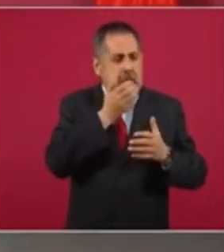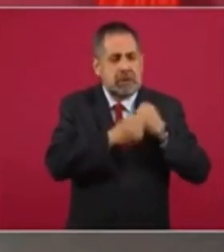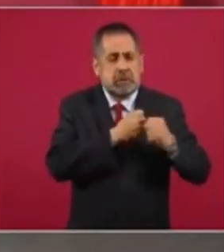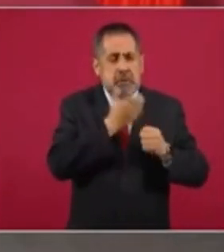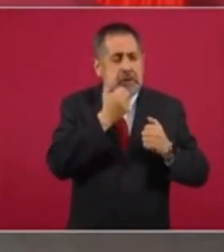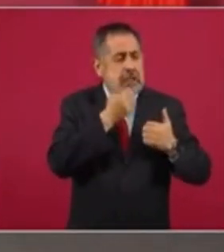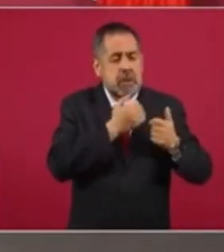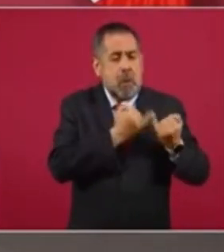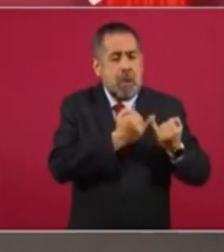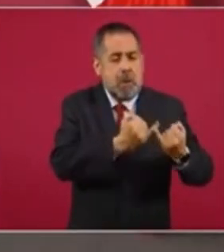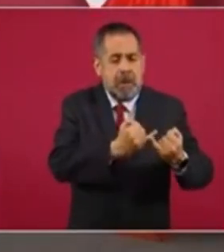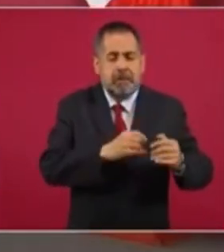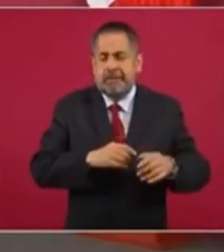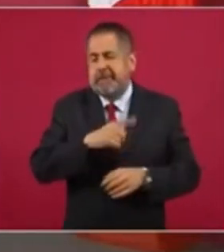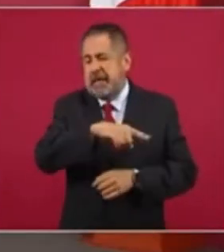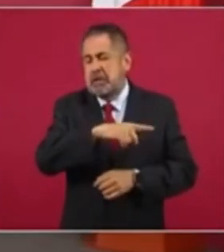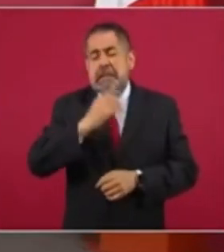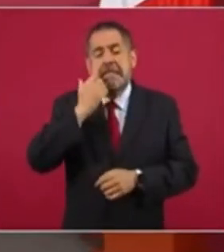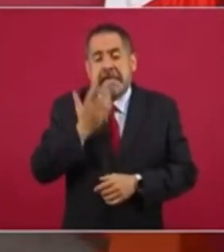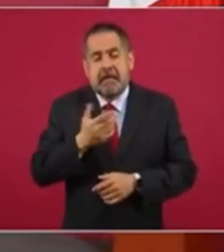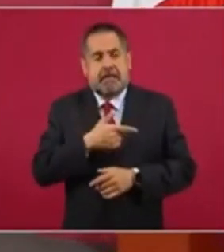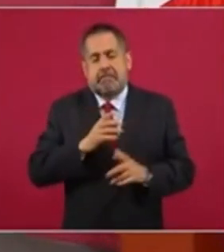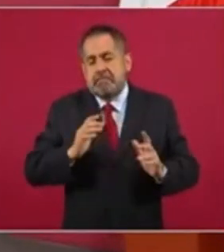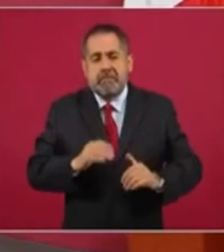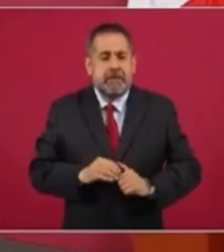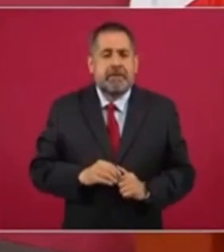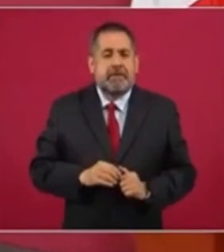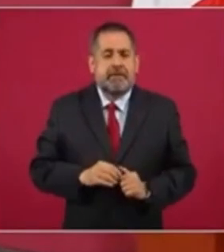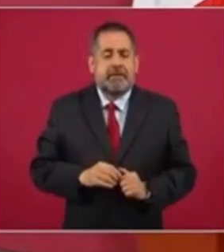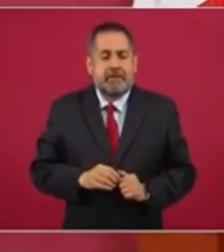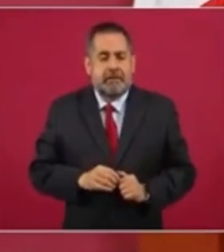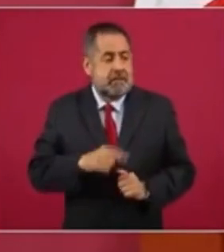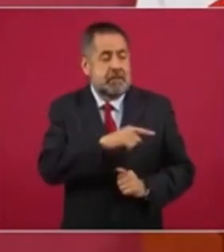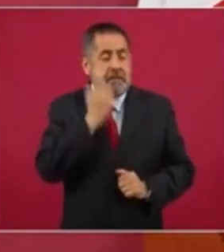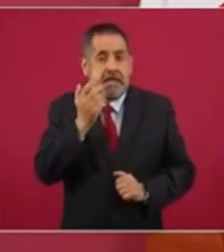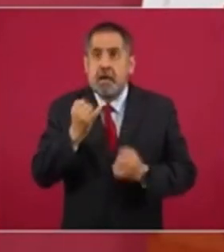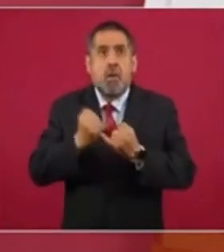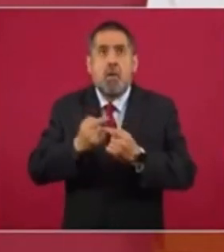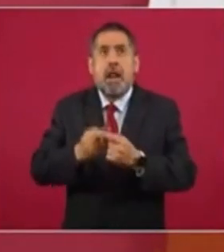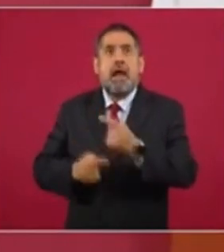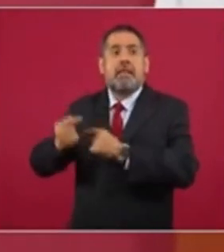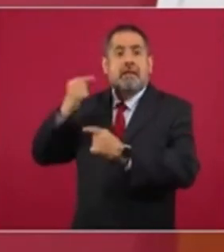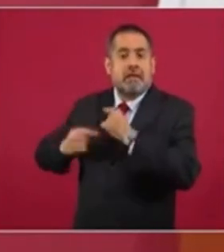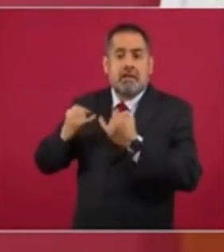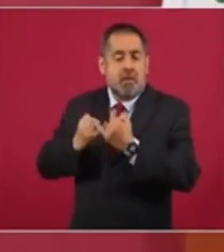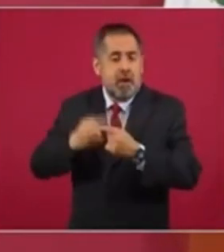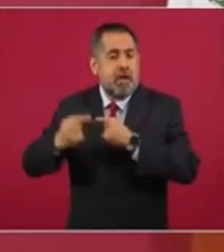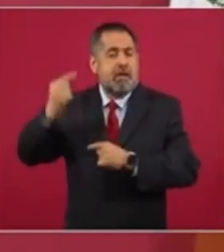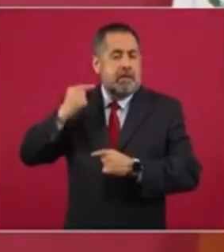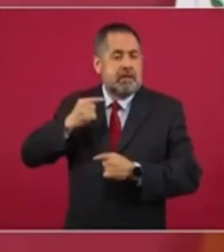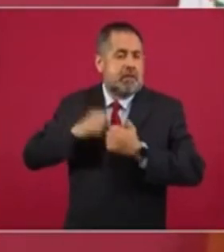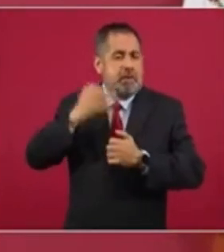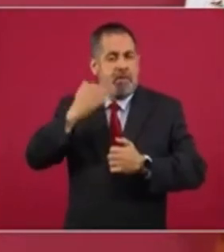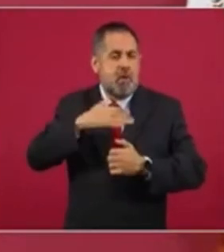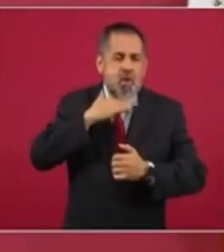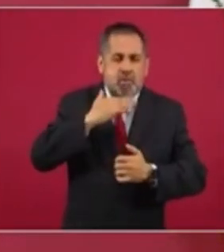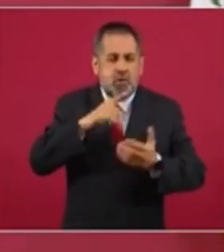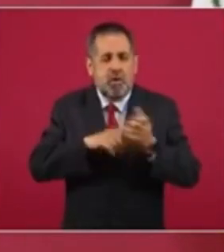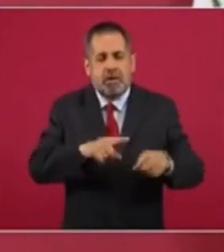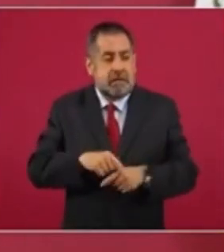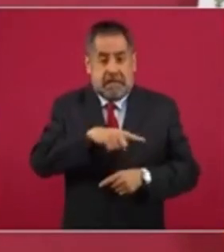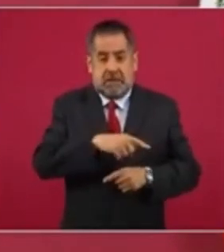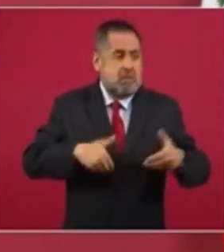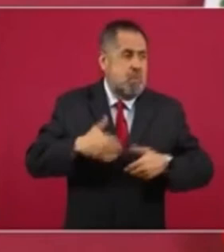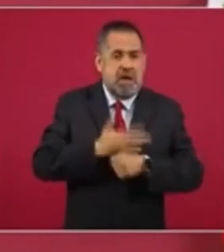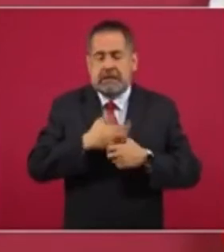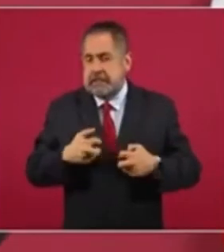que quisieran que se regresaran al régimen de corrupción están